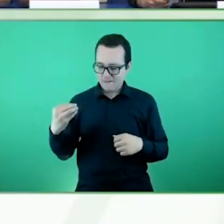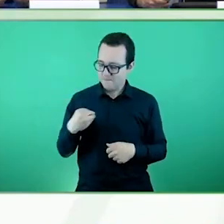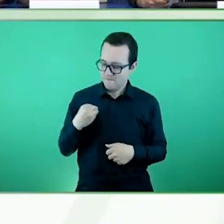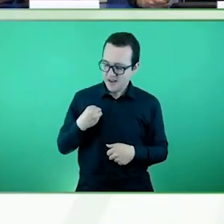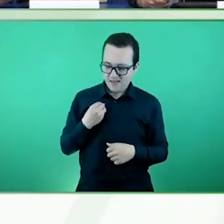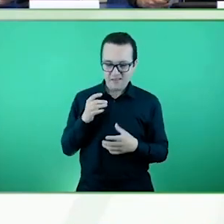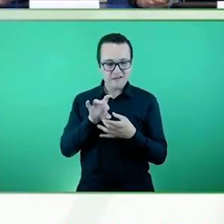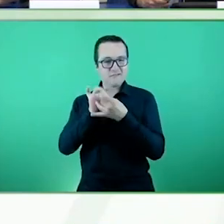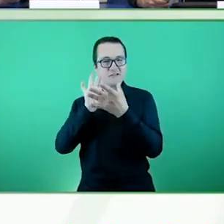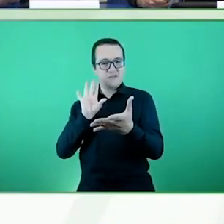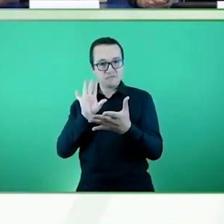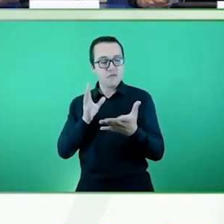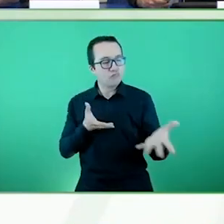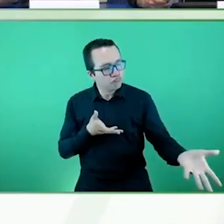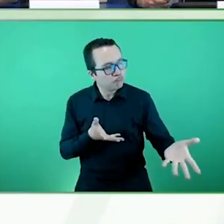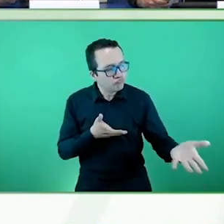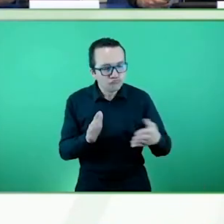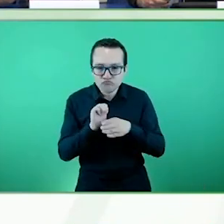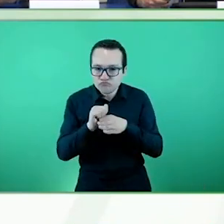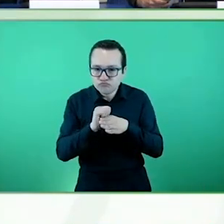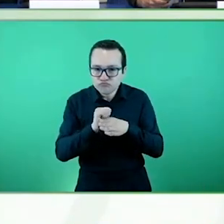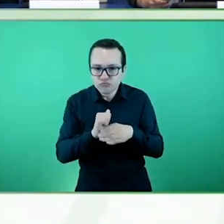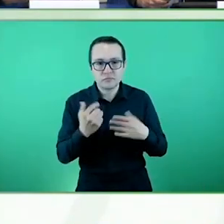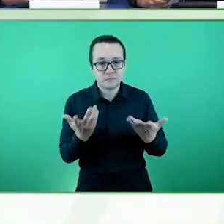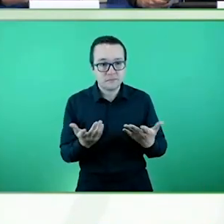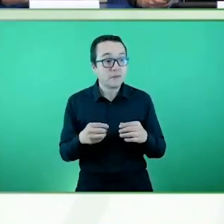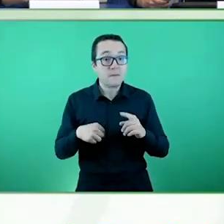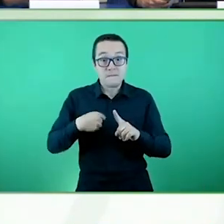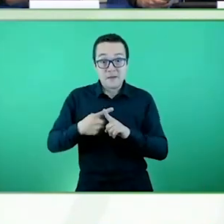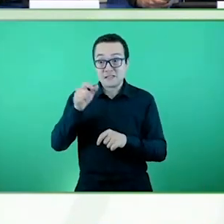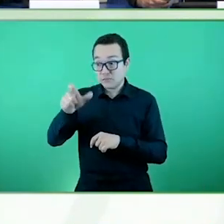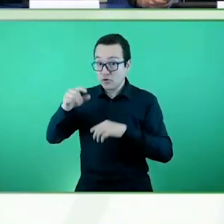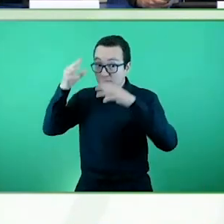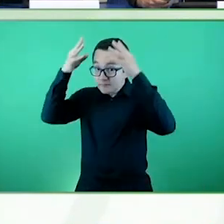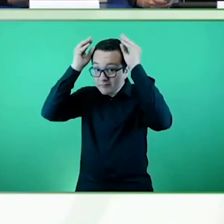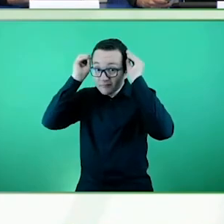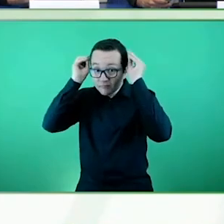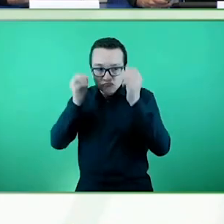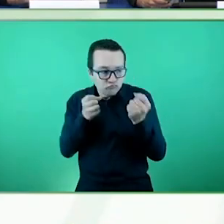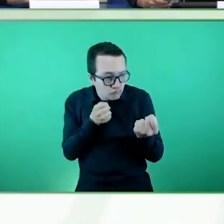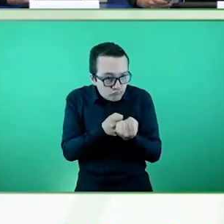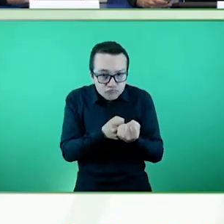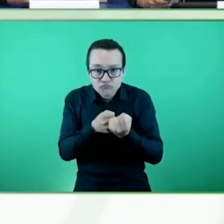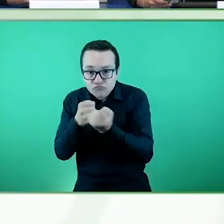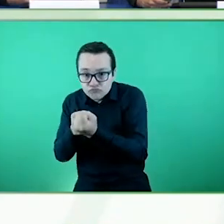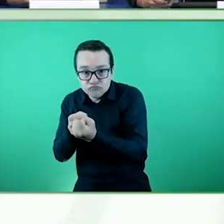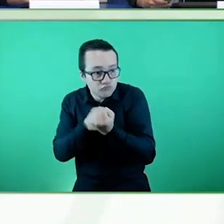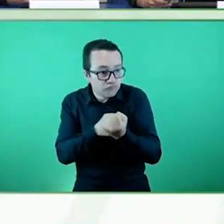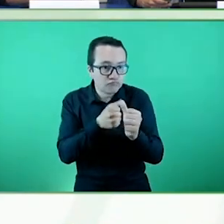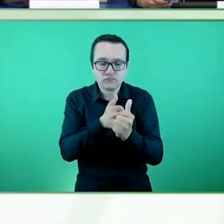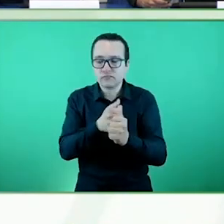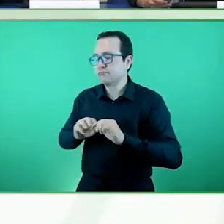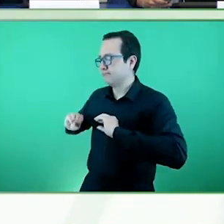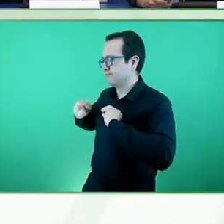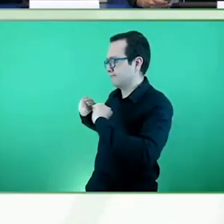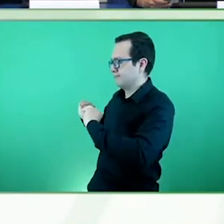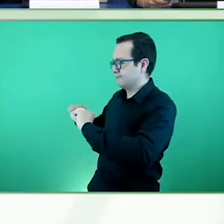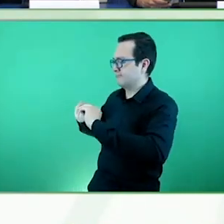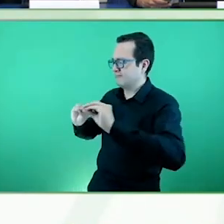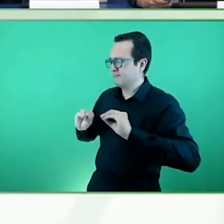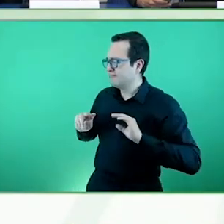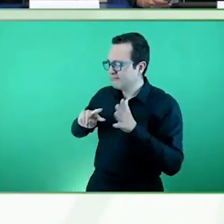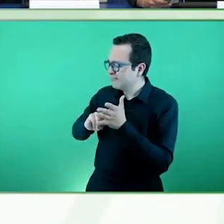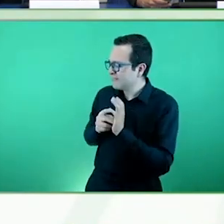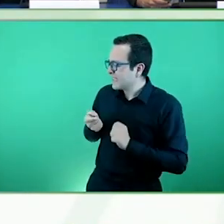formar a todos los auxiliares de apoyo en atención centrada en la persona y en los principios de la filosofía de vida independiente, para que realmente